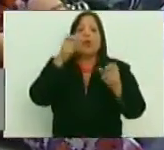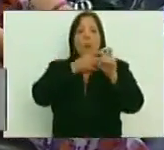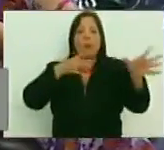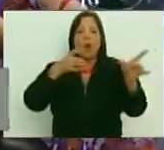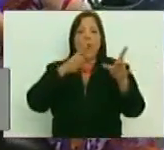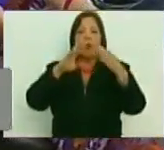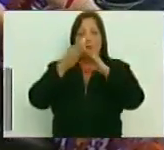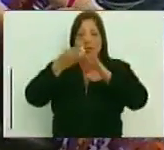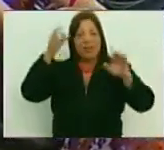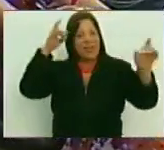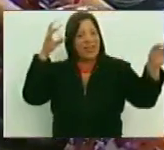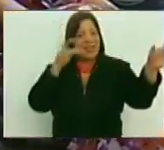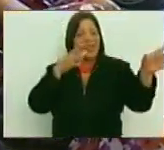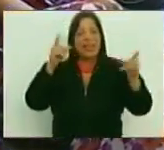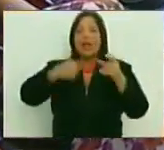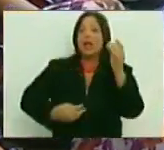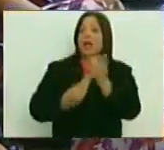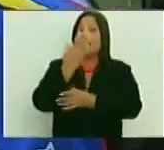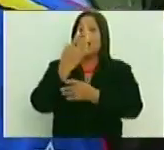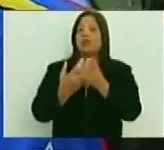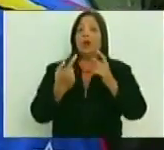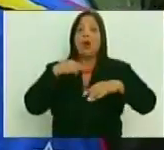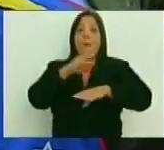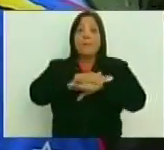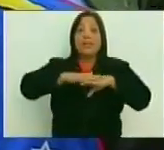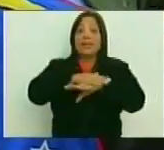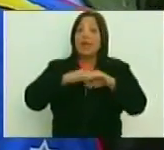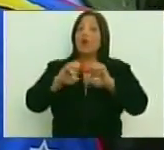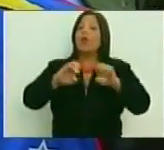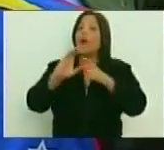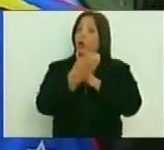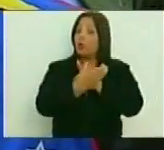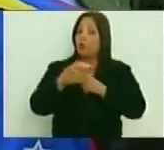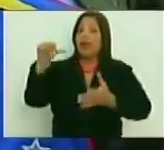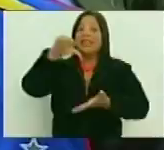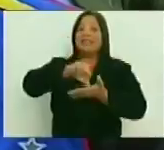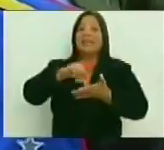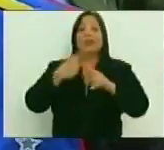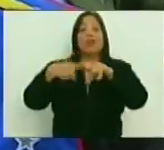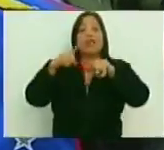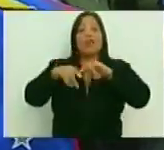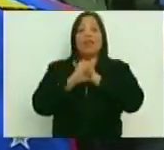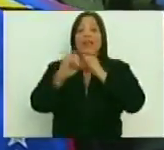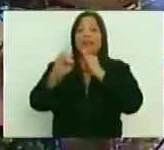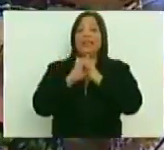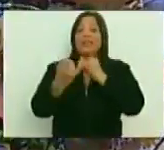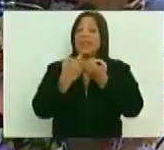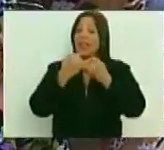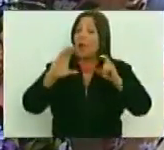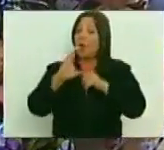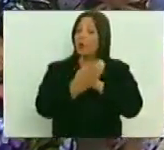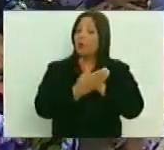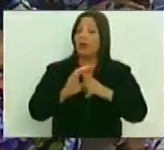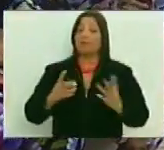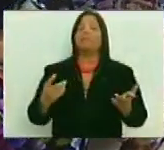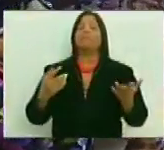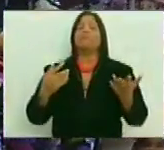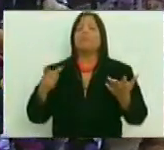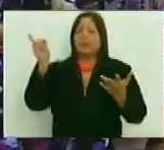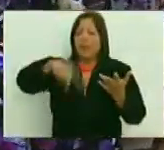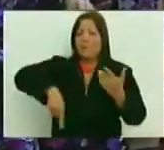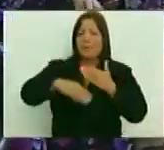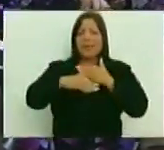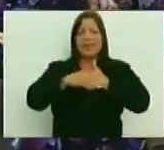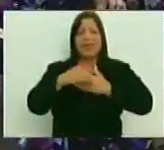y comunidades indígenas, la creación del Ministerio de la Cultura y el Centro de la Diversidad Cultural. Igualmente,